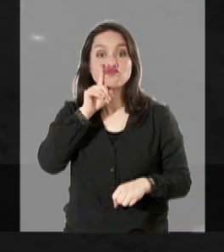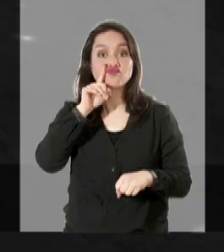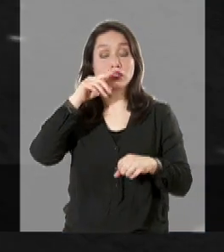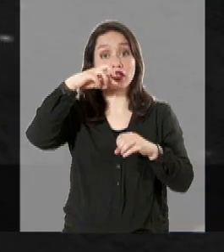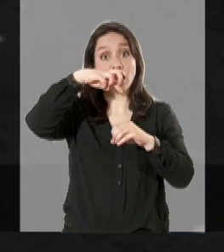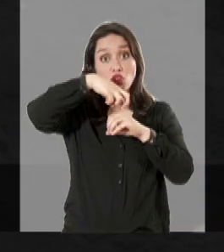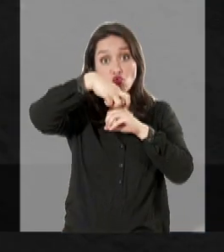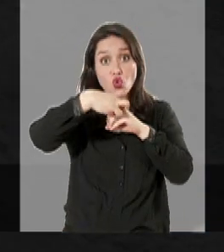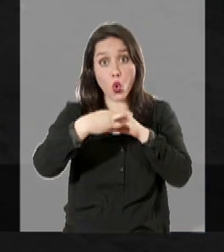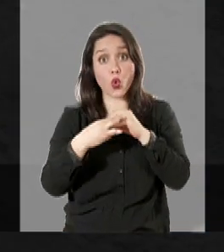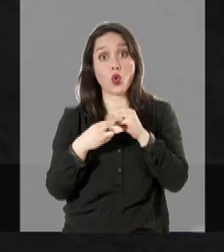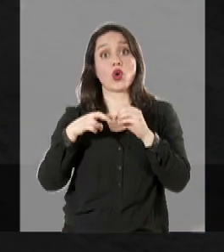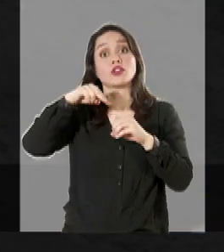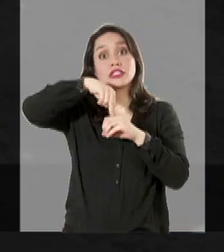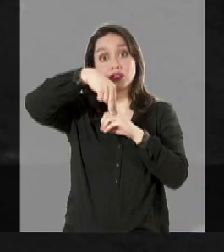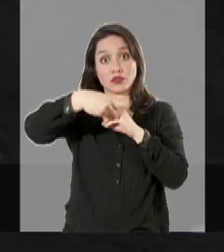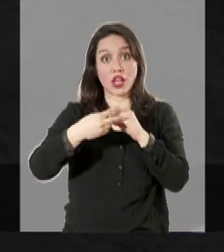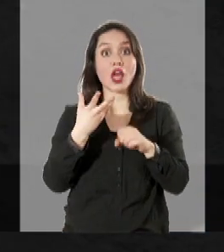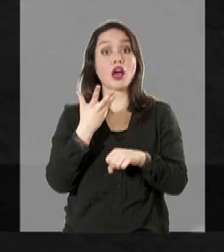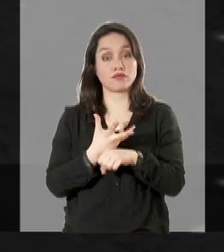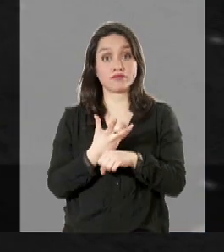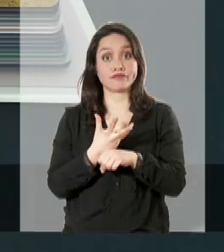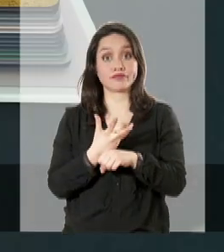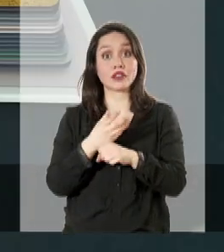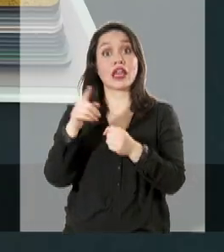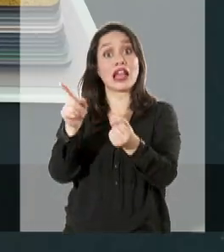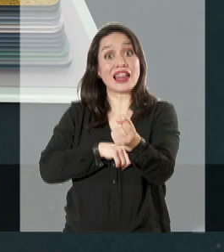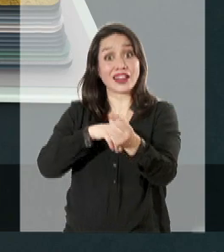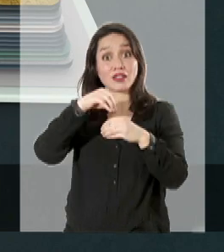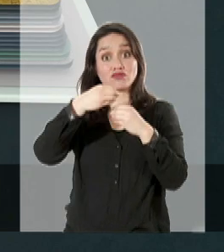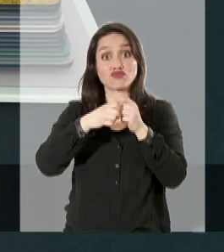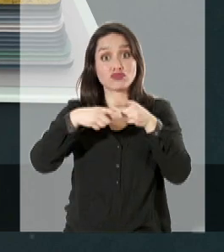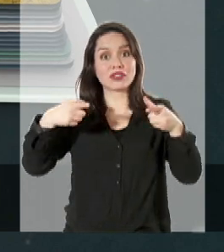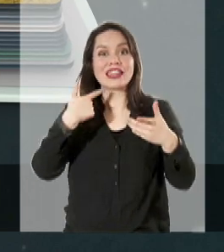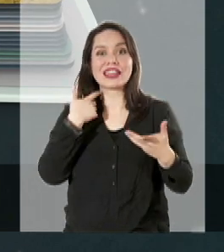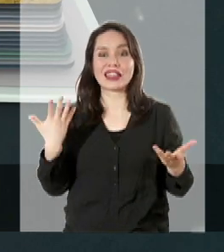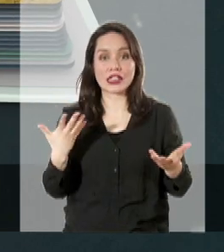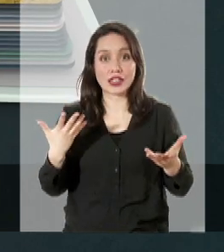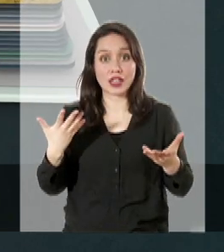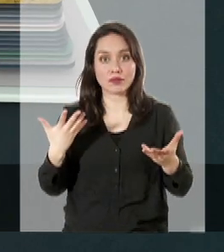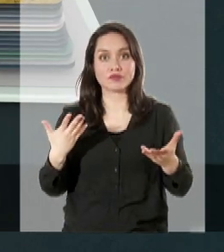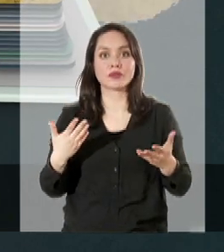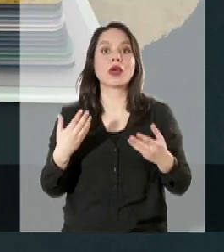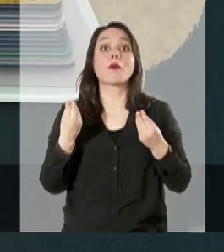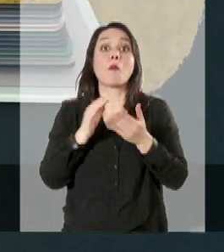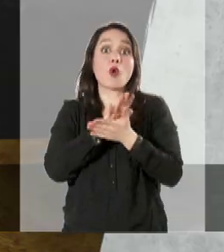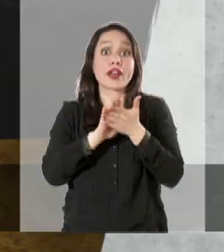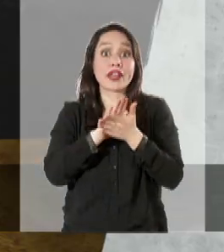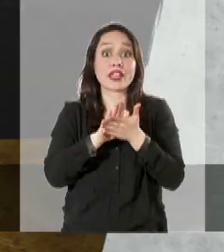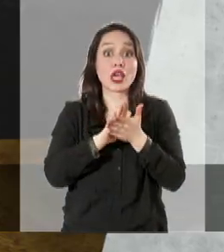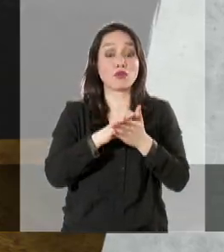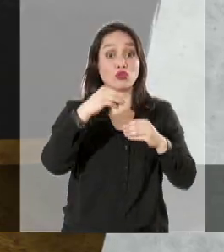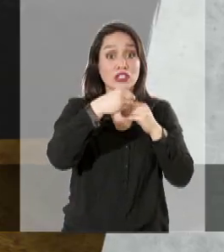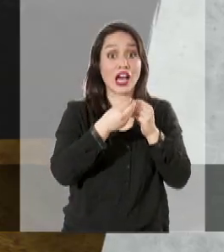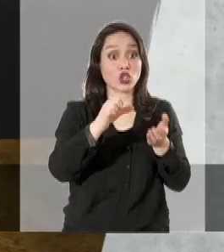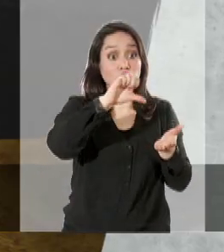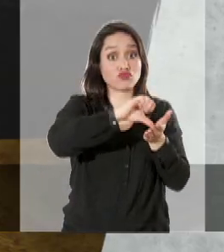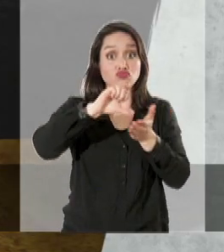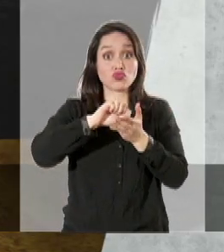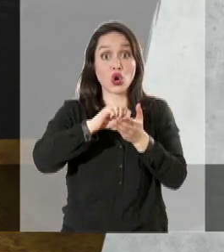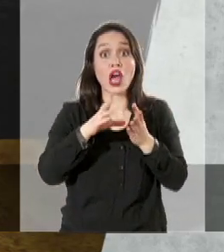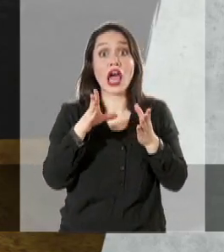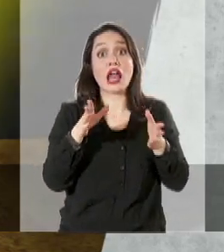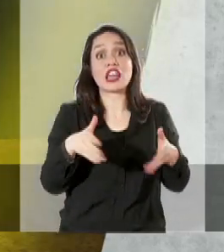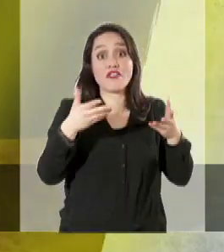tiene un núcleo compuesto de protones y neutrones. La energía nuclear es aquella que se libera cuando se unen dos núcleos atómicos